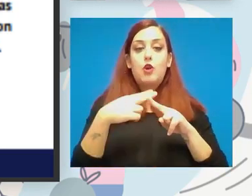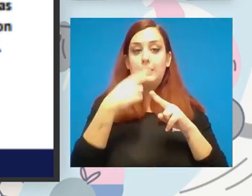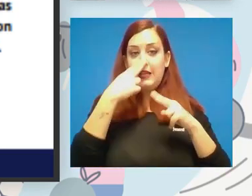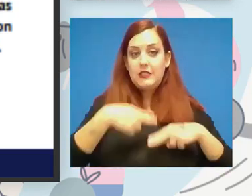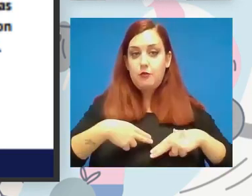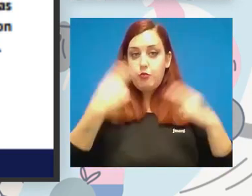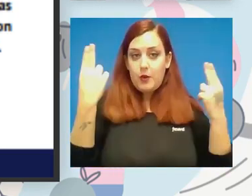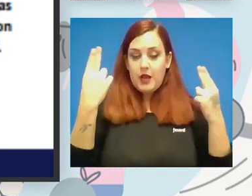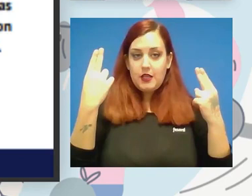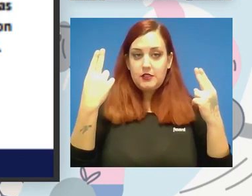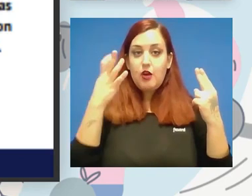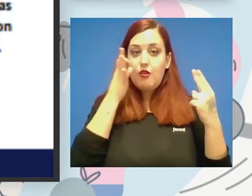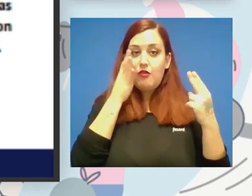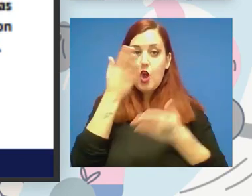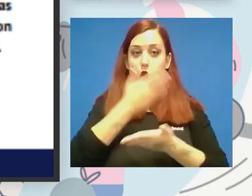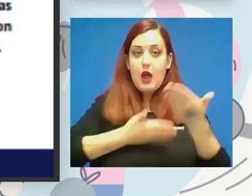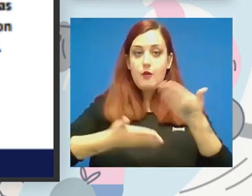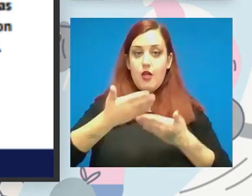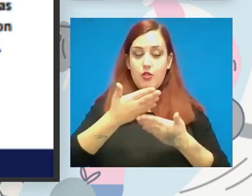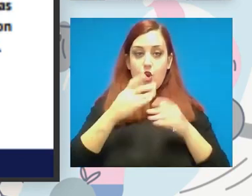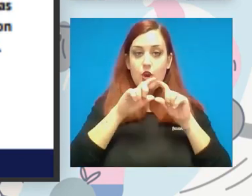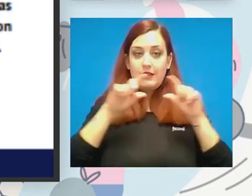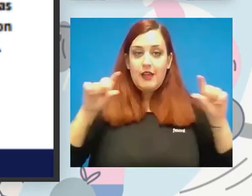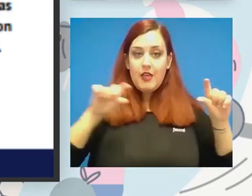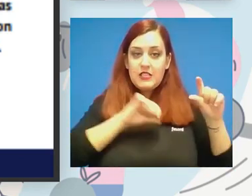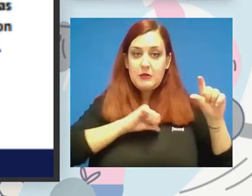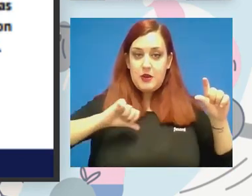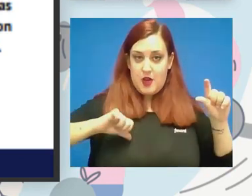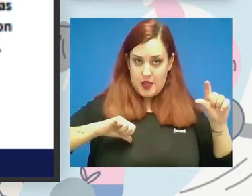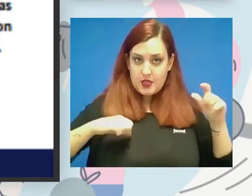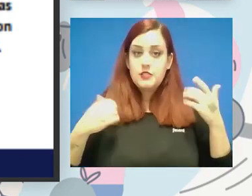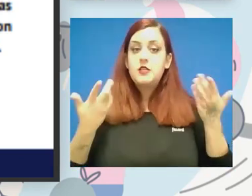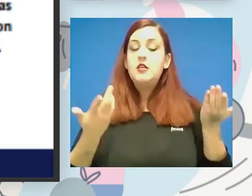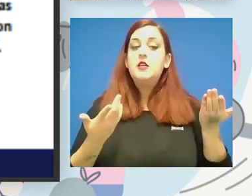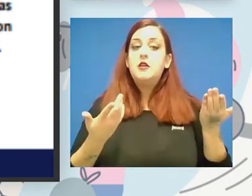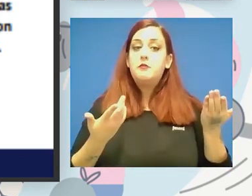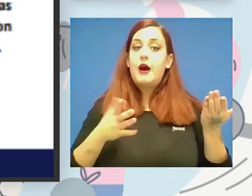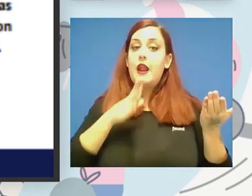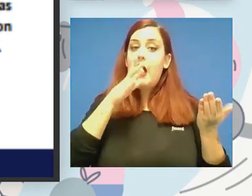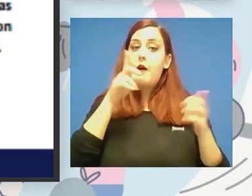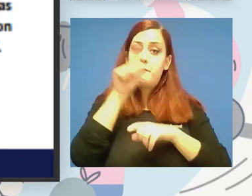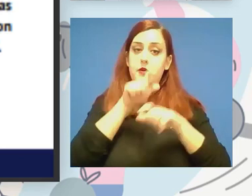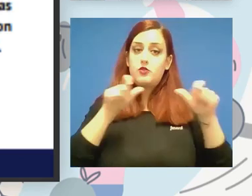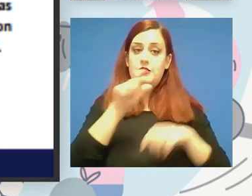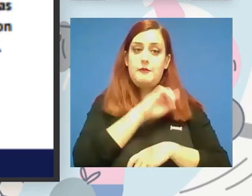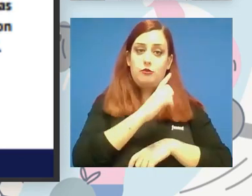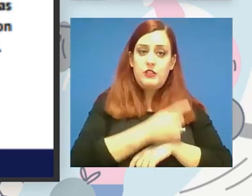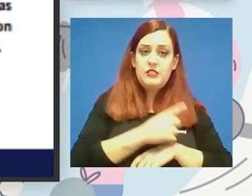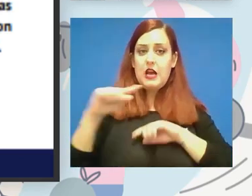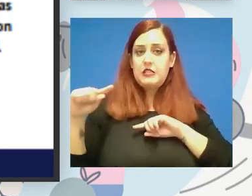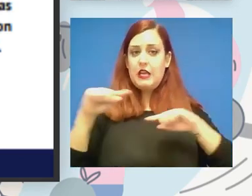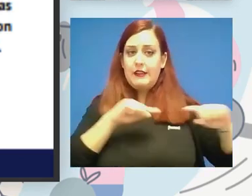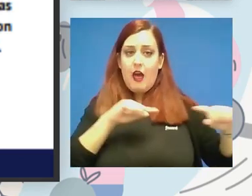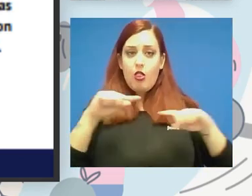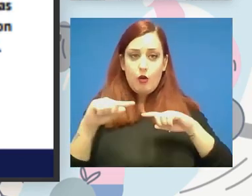en colaboración también con las entidades privadas para que podamos llegar a los deportistas a los entrenadores y que